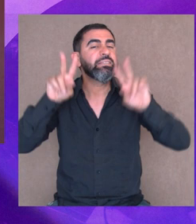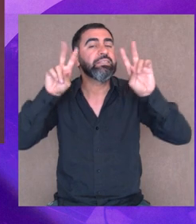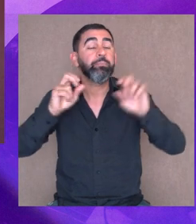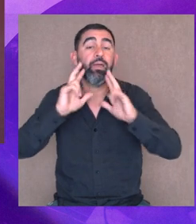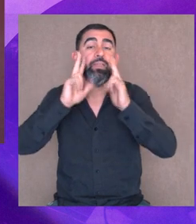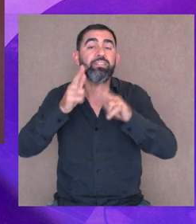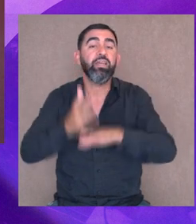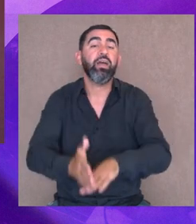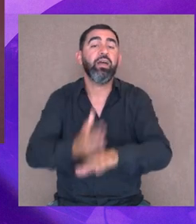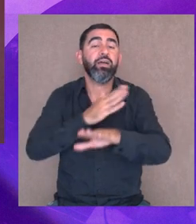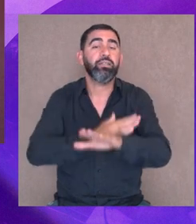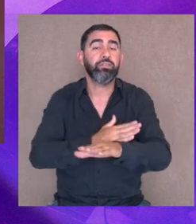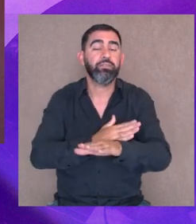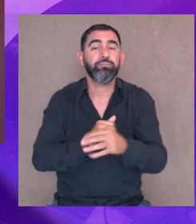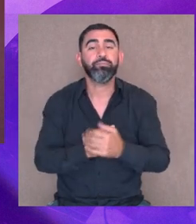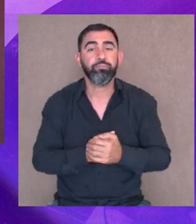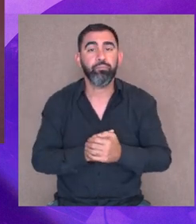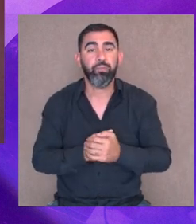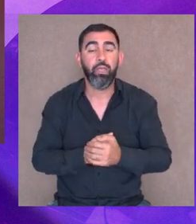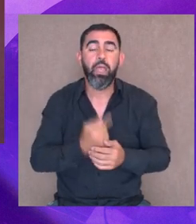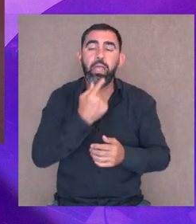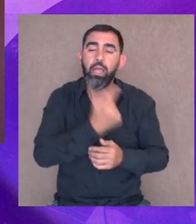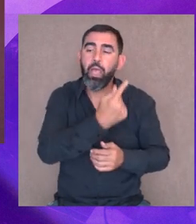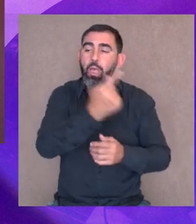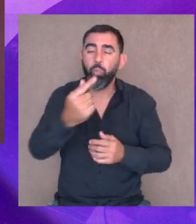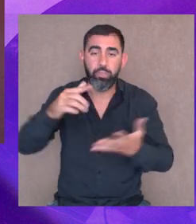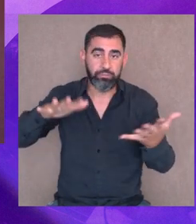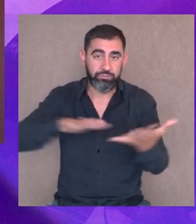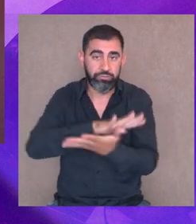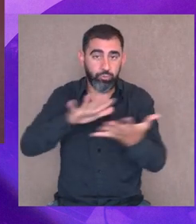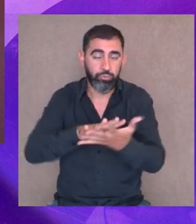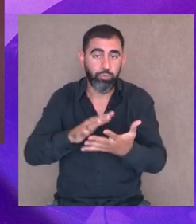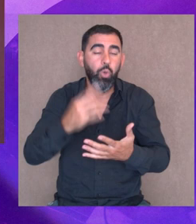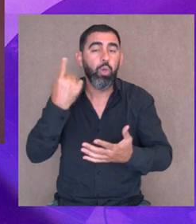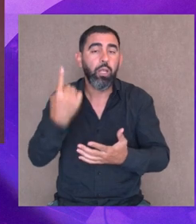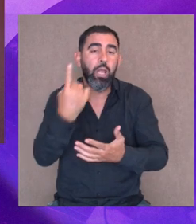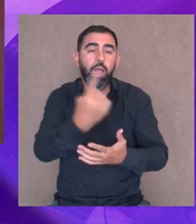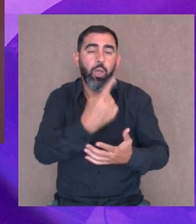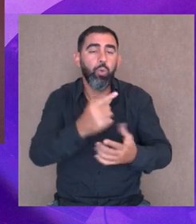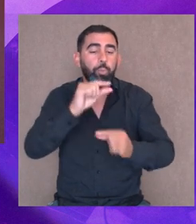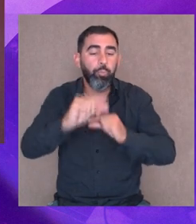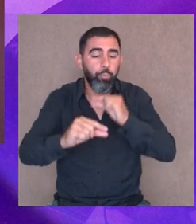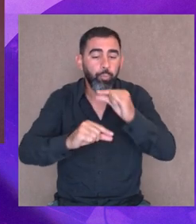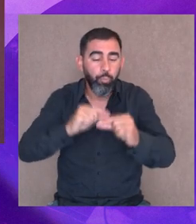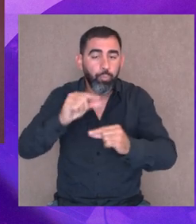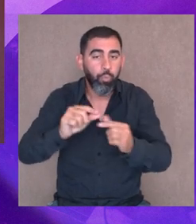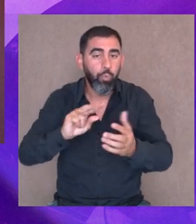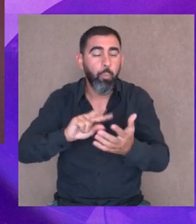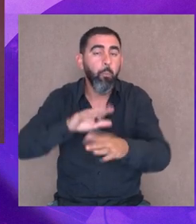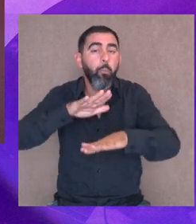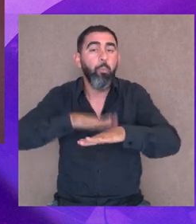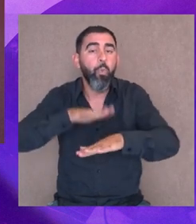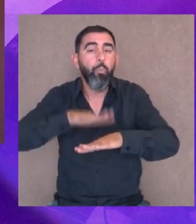se decía hoy acá, es decir, cada situación, cada acto, cada paso, cada